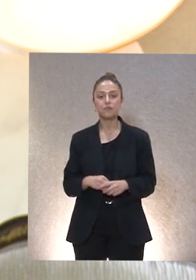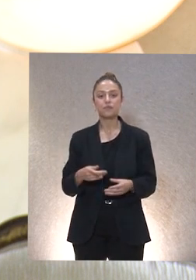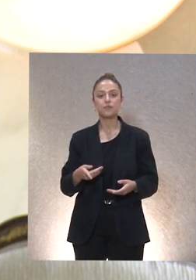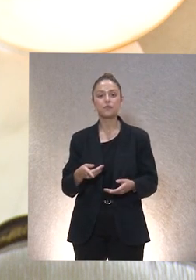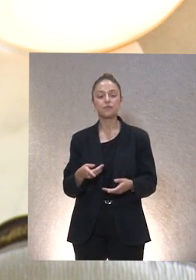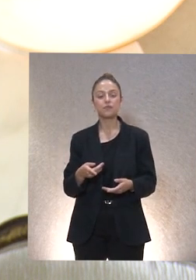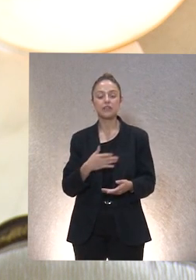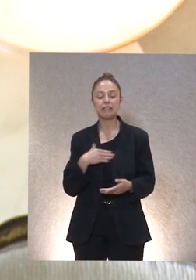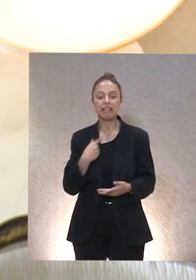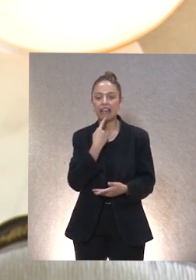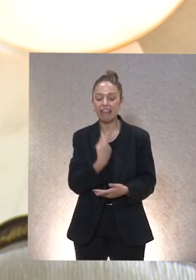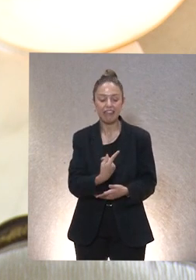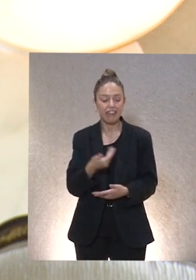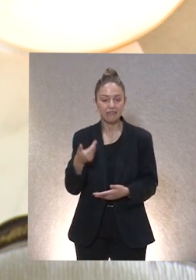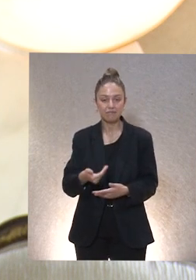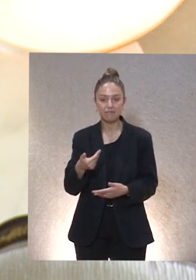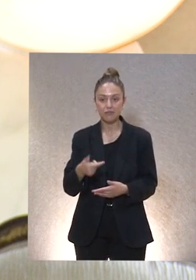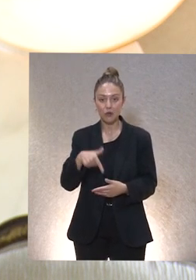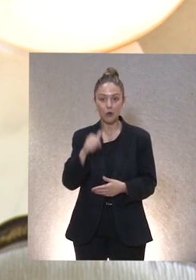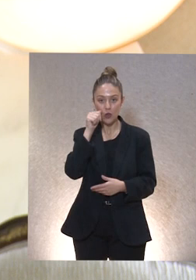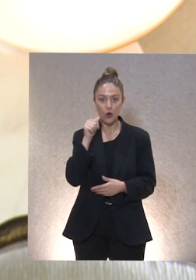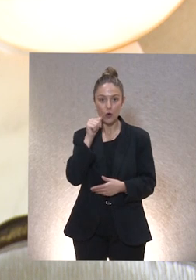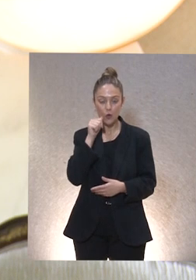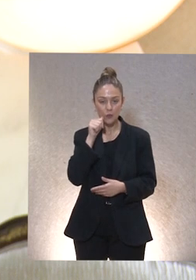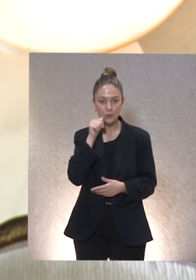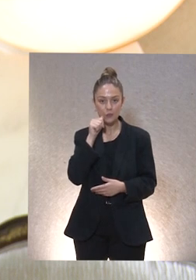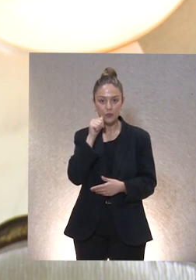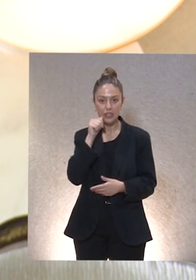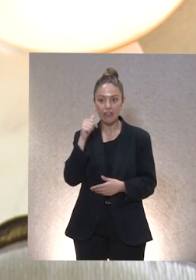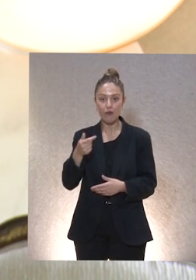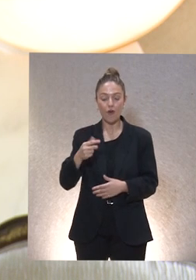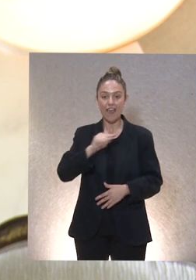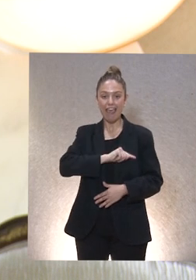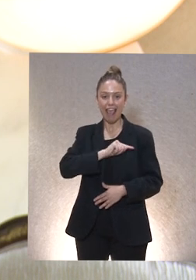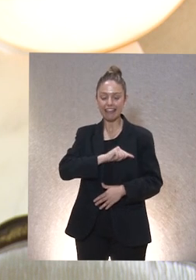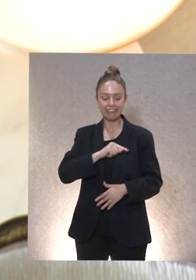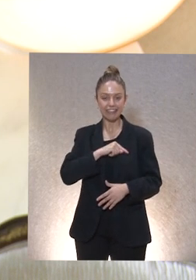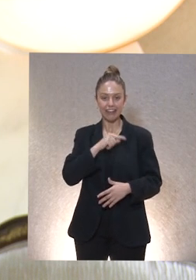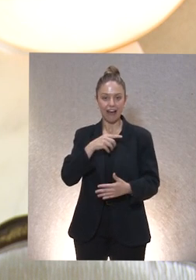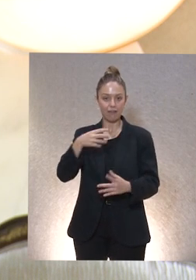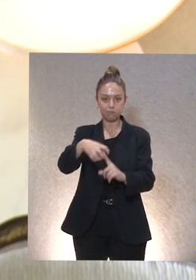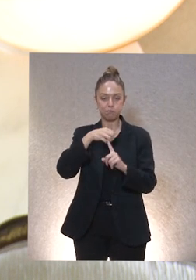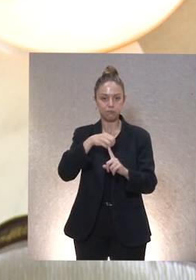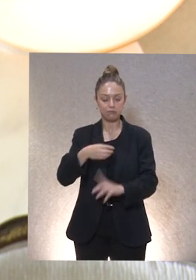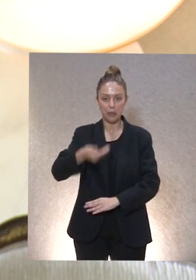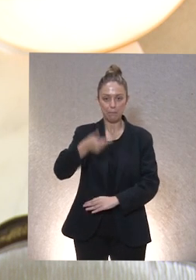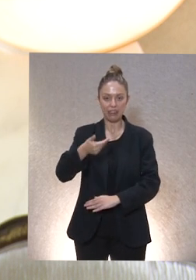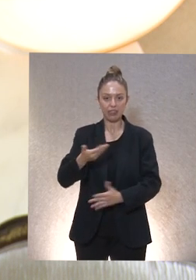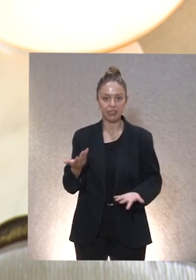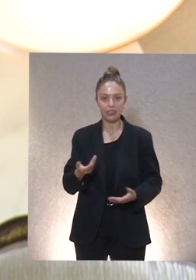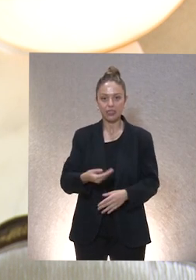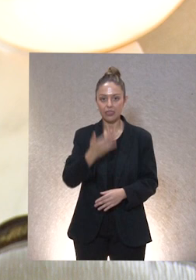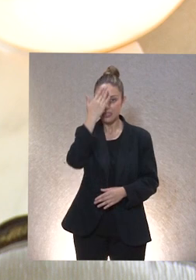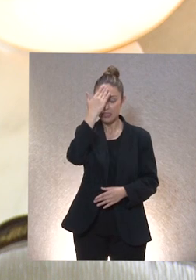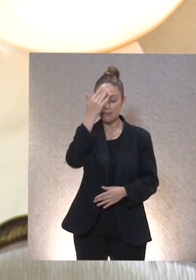que, bueno, hoy Oviedo es, sin duda, la clave de la ética. Necesito, por obligación,